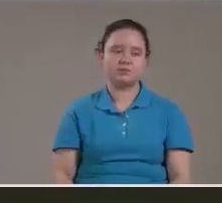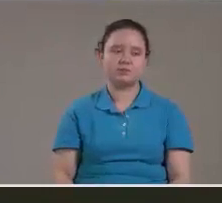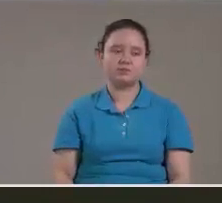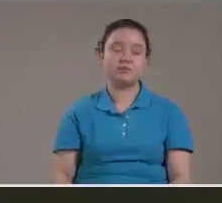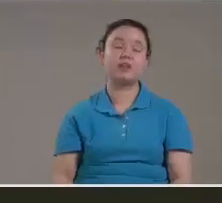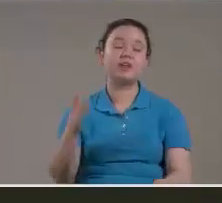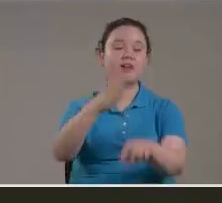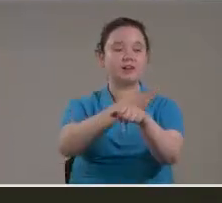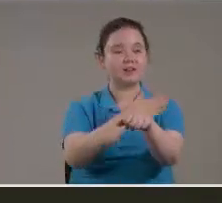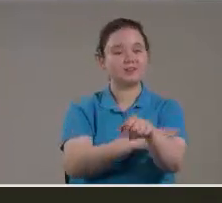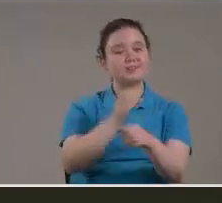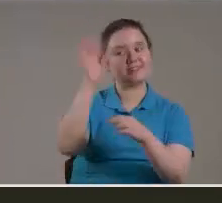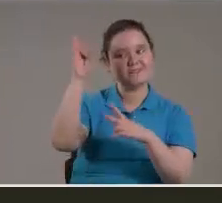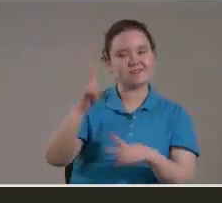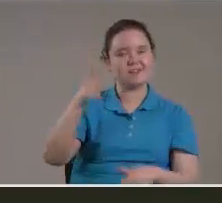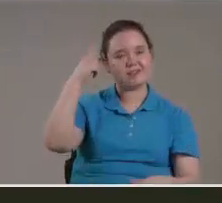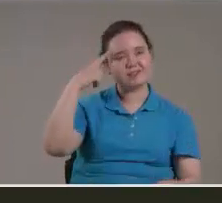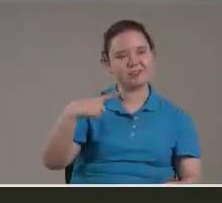Antes que vengan Los días malos